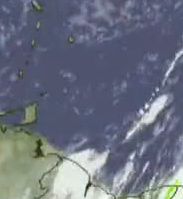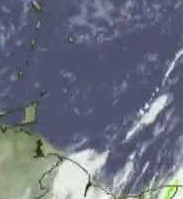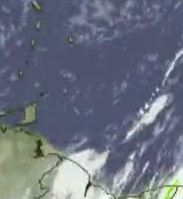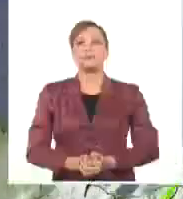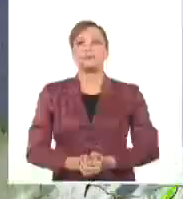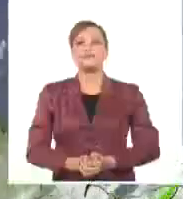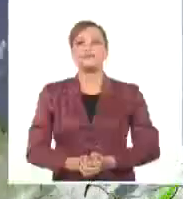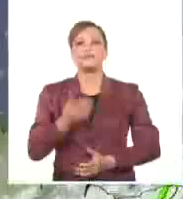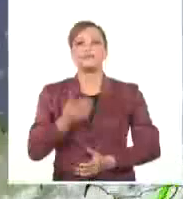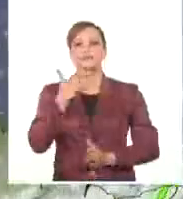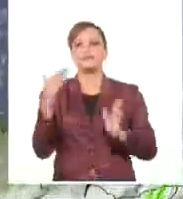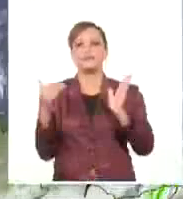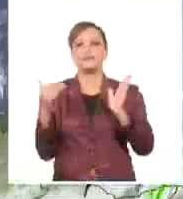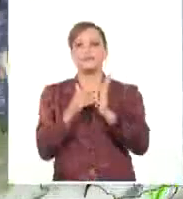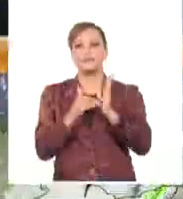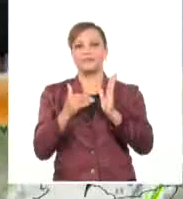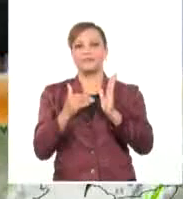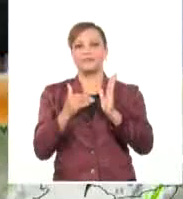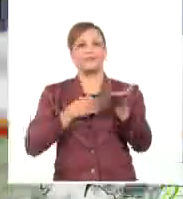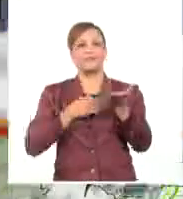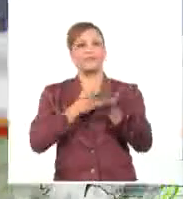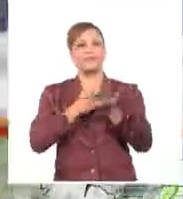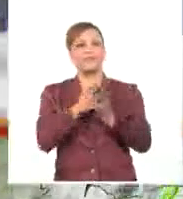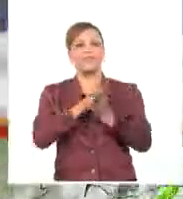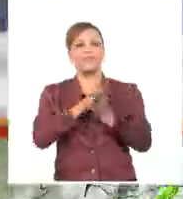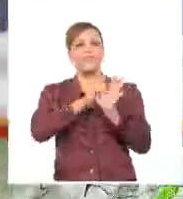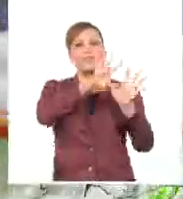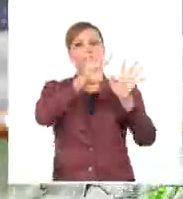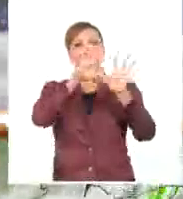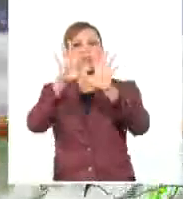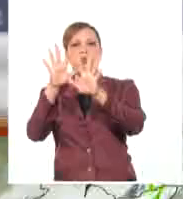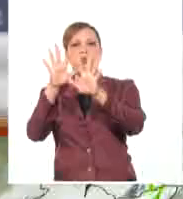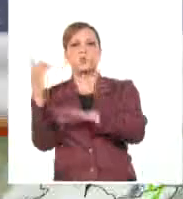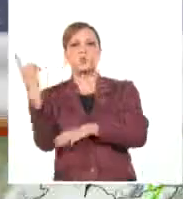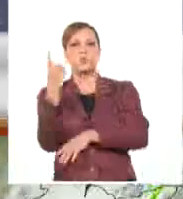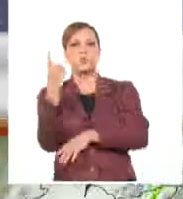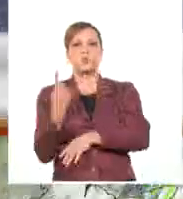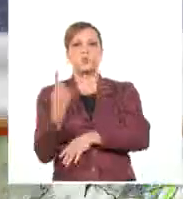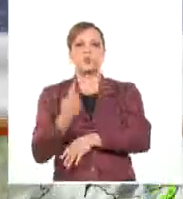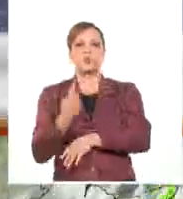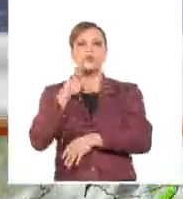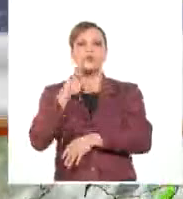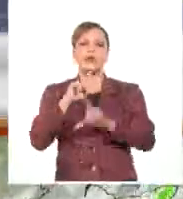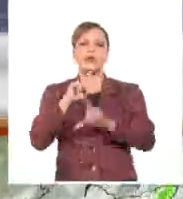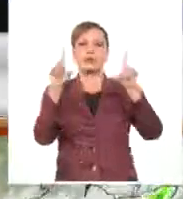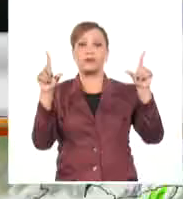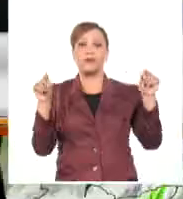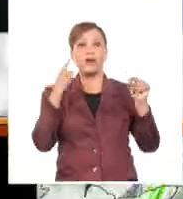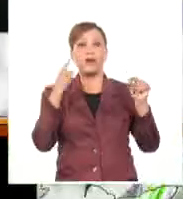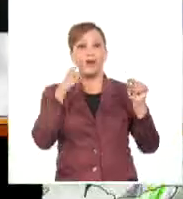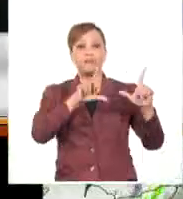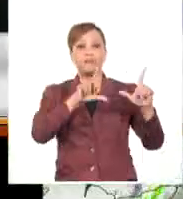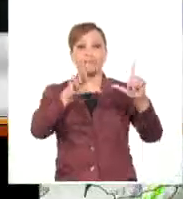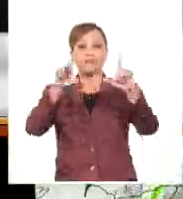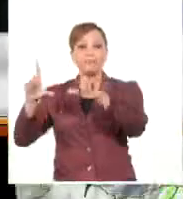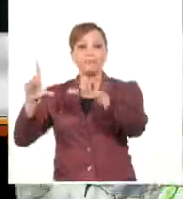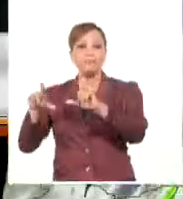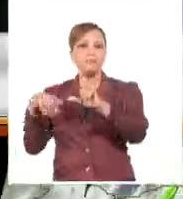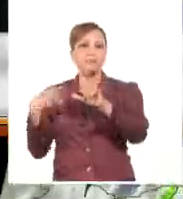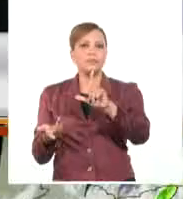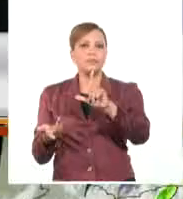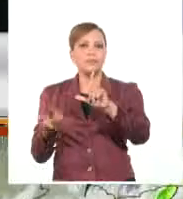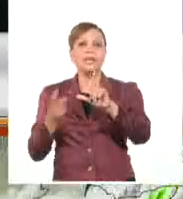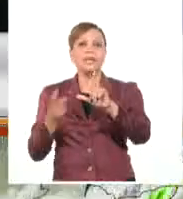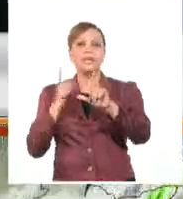Hola, tal? Muy buenas tardes. Se mantiene la influencia anticiclónica sobre territorio nacional. En esta secuencia de imágenes animadas pueden observar cómo el